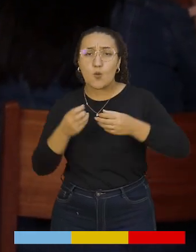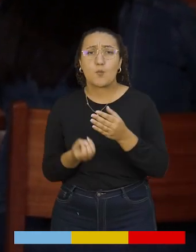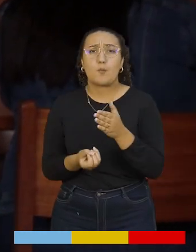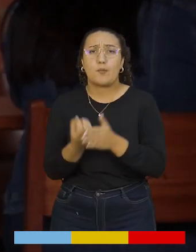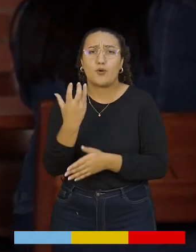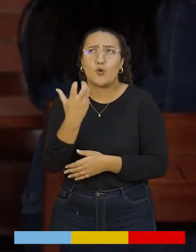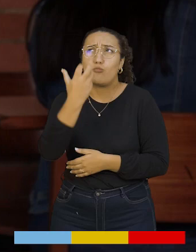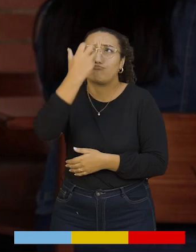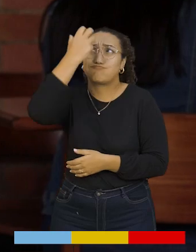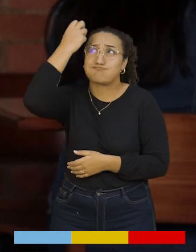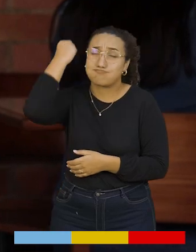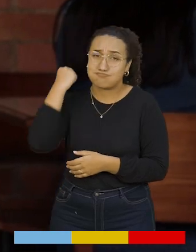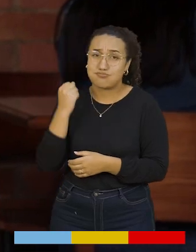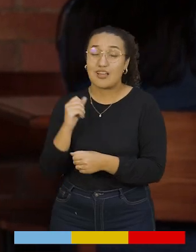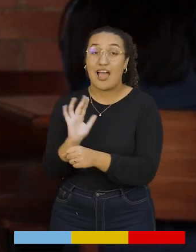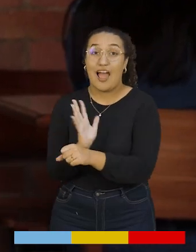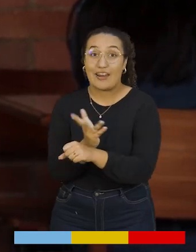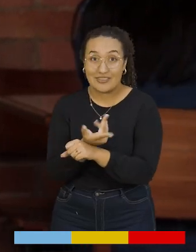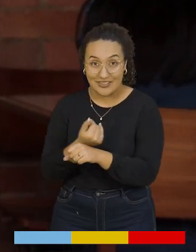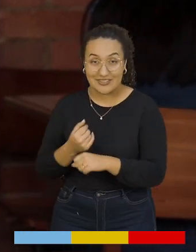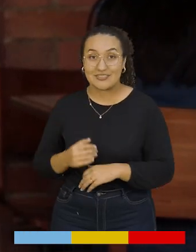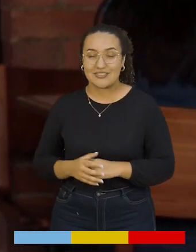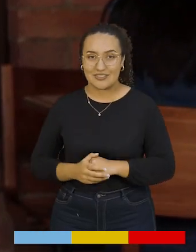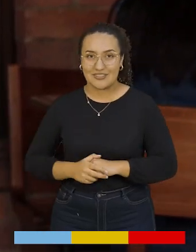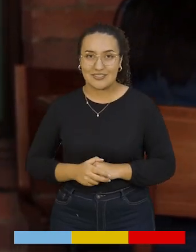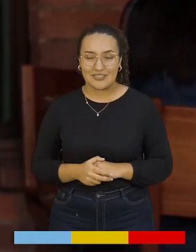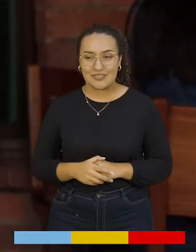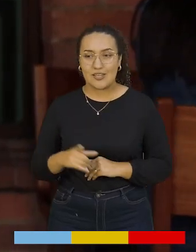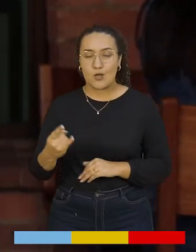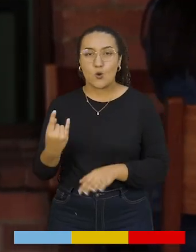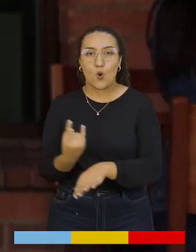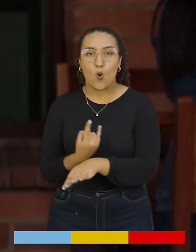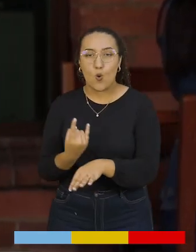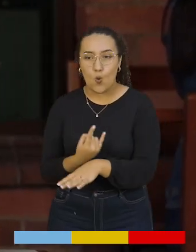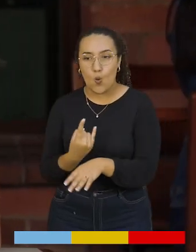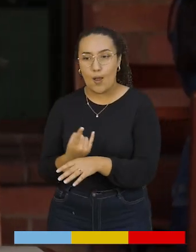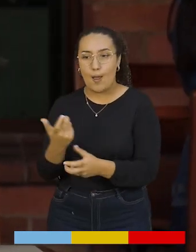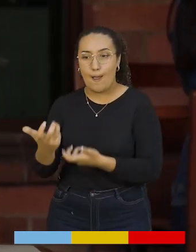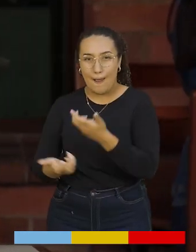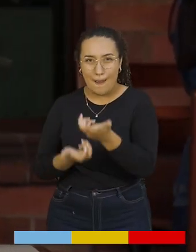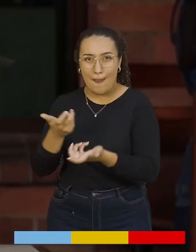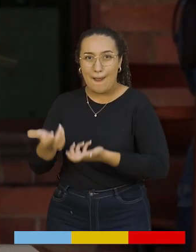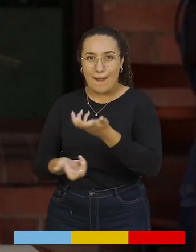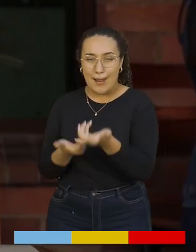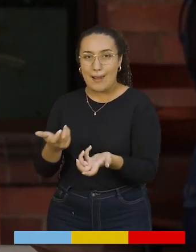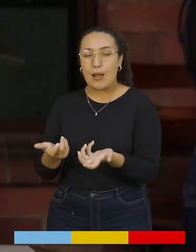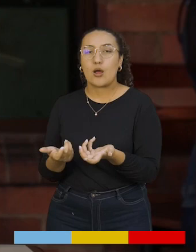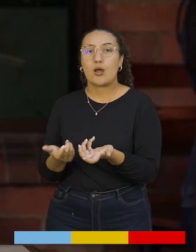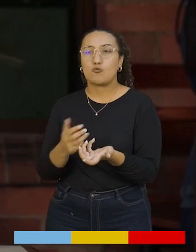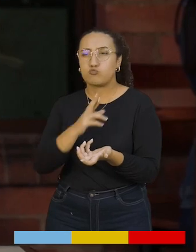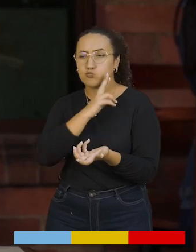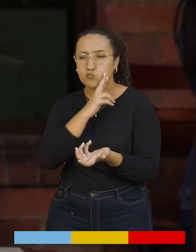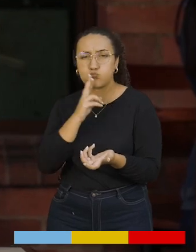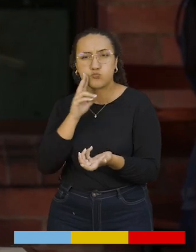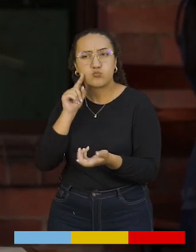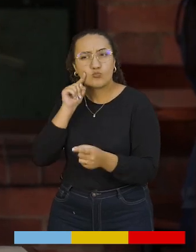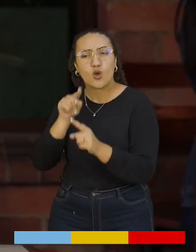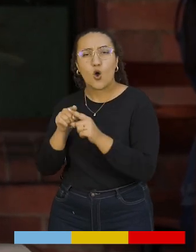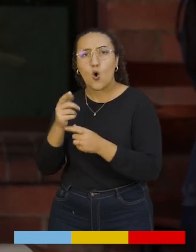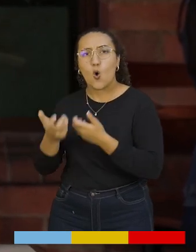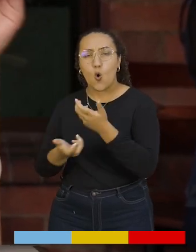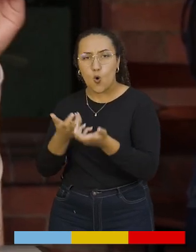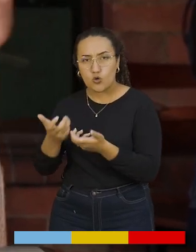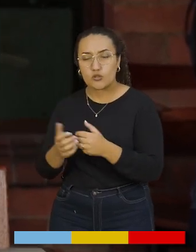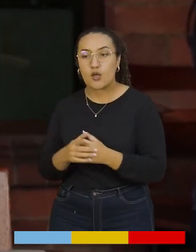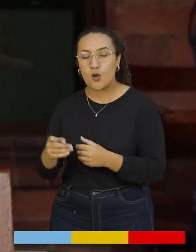maíz. Un producto ancestral, milenario y artesanal, que lo usan en Andariegos Cocina de Mundo para realizar un